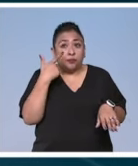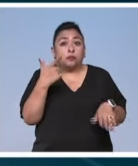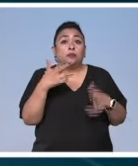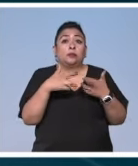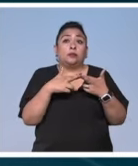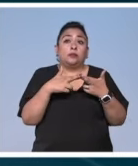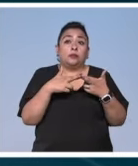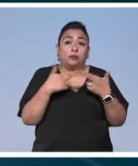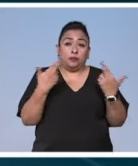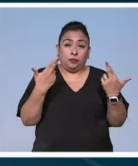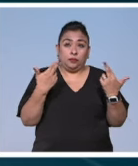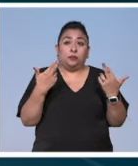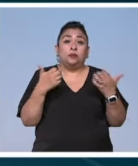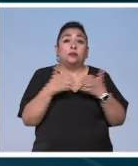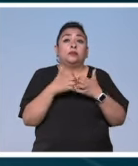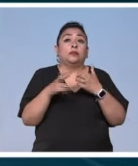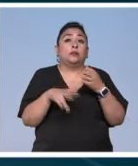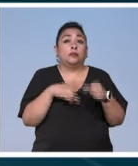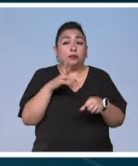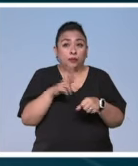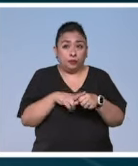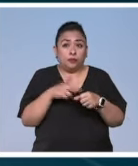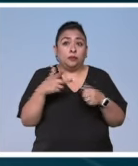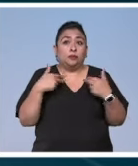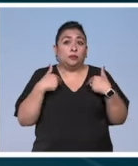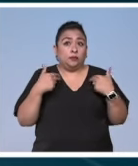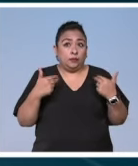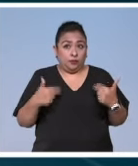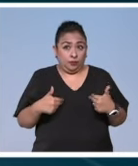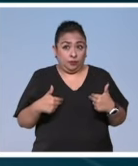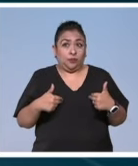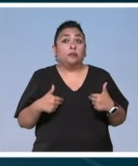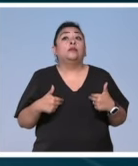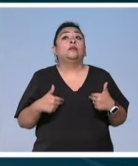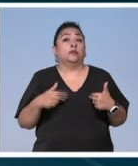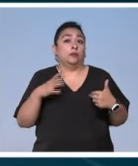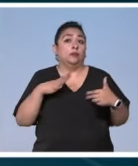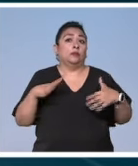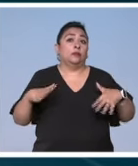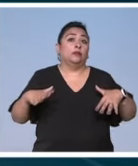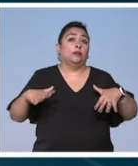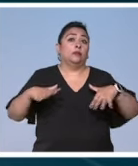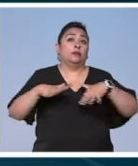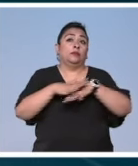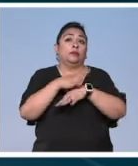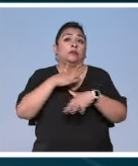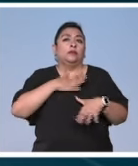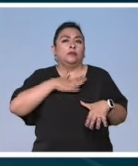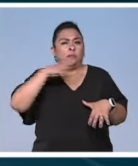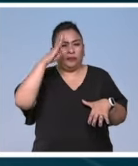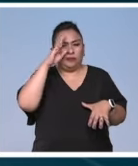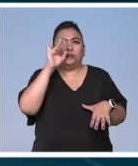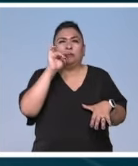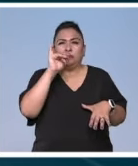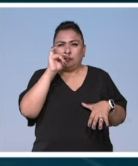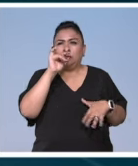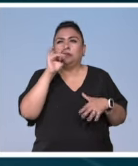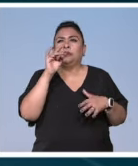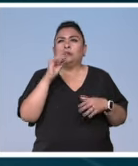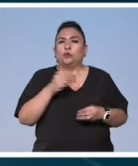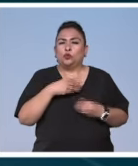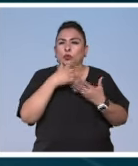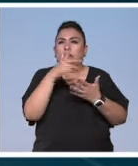relaciones con la naturaleza, entre el ser humano y la naturaleza, habían cambiado. Yo creo que sí, la poesía es un espacio de